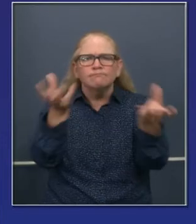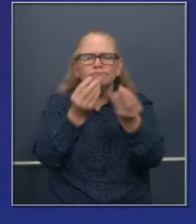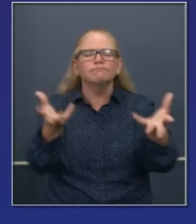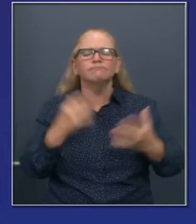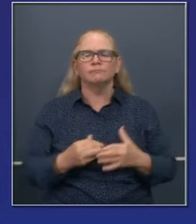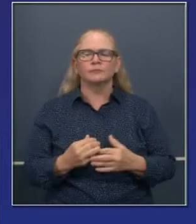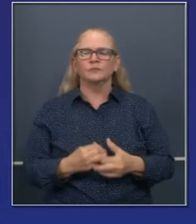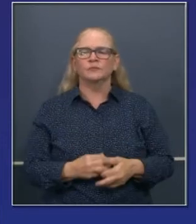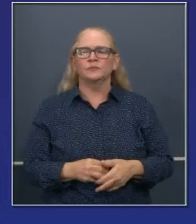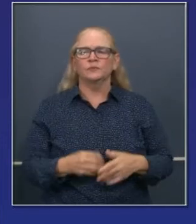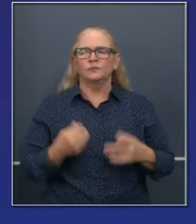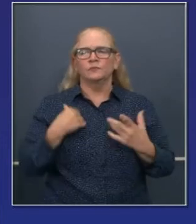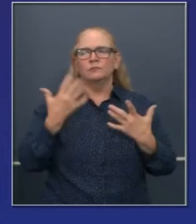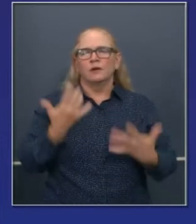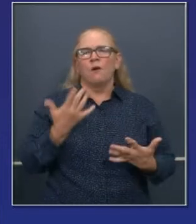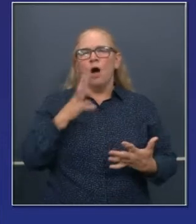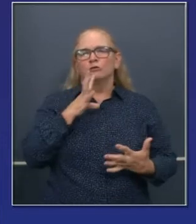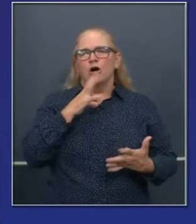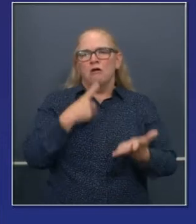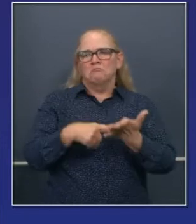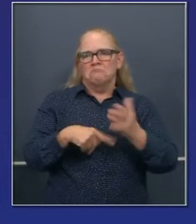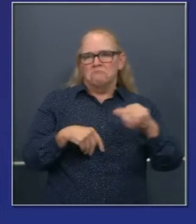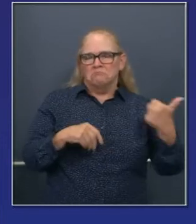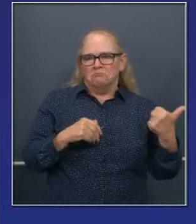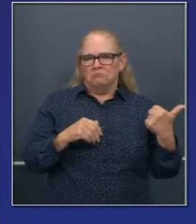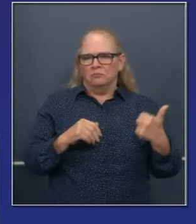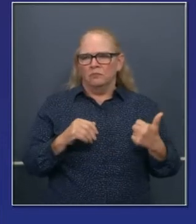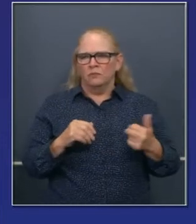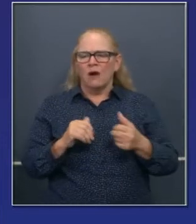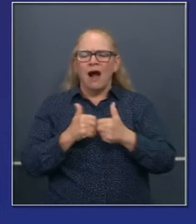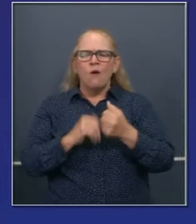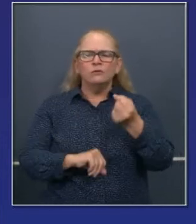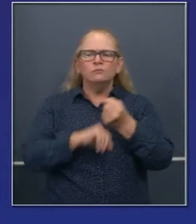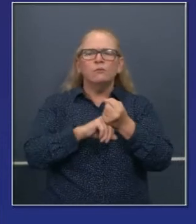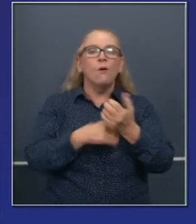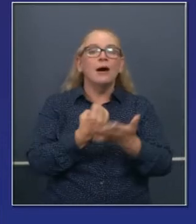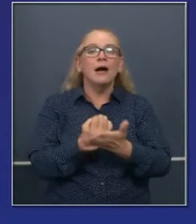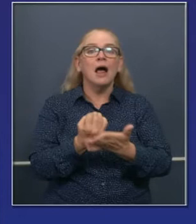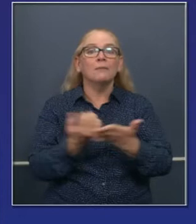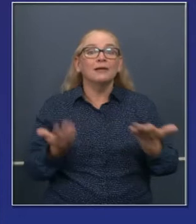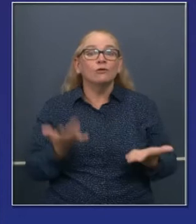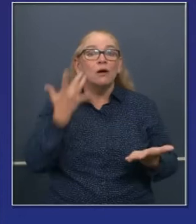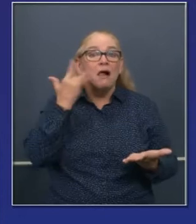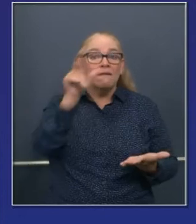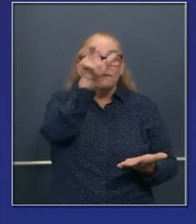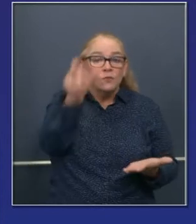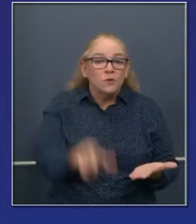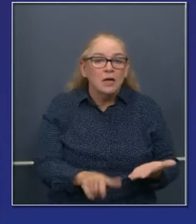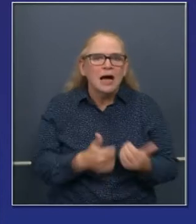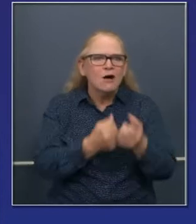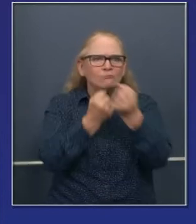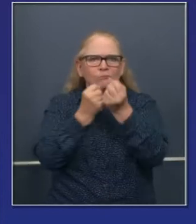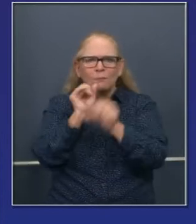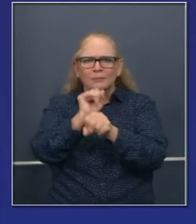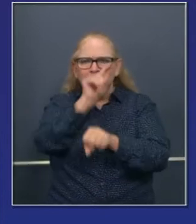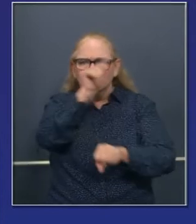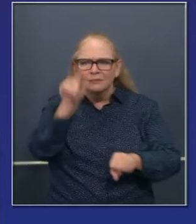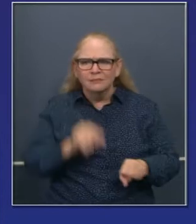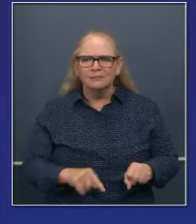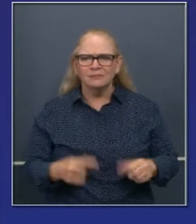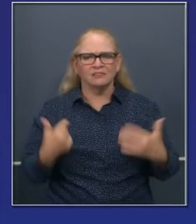Hablaré ahora de acciones específicas que han tomado, hemos tomado para ayudar a la economía en el estado de California, que ya estamos haciendo.